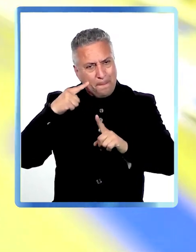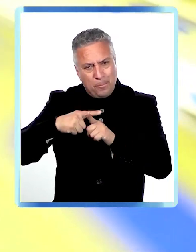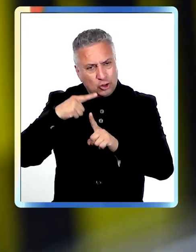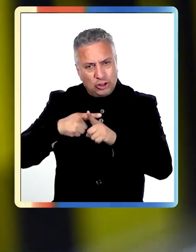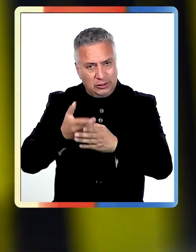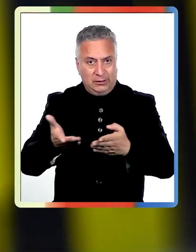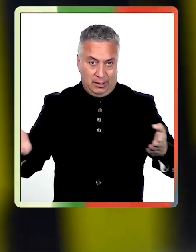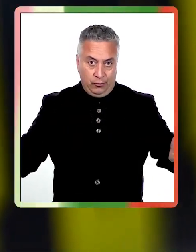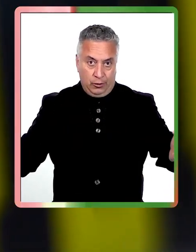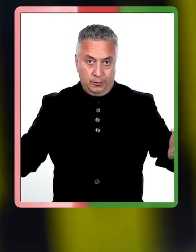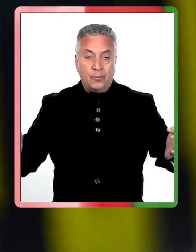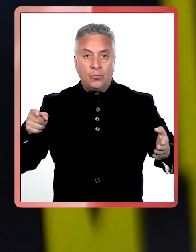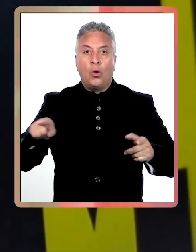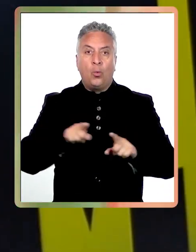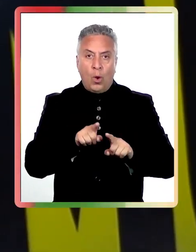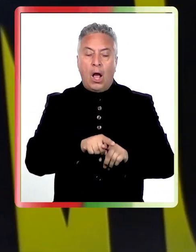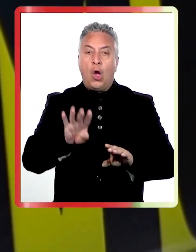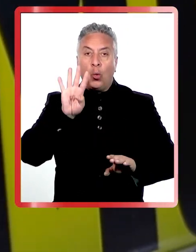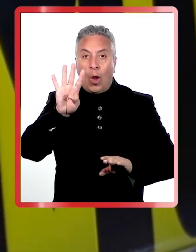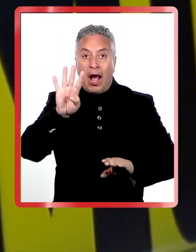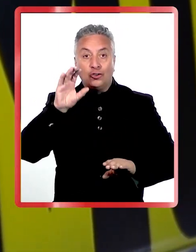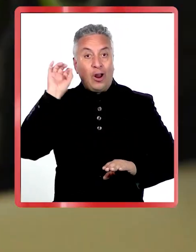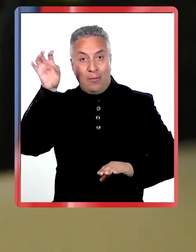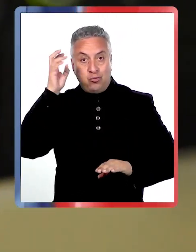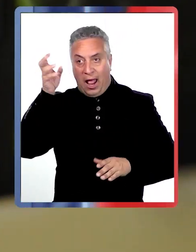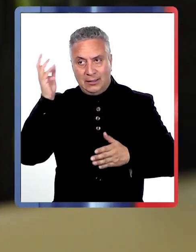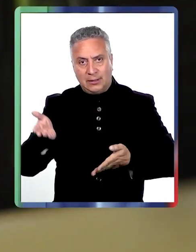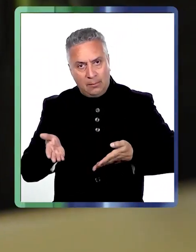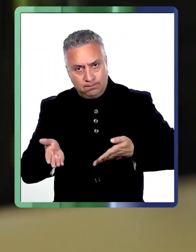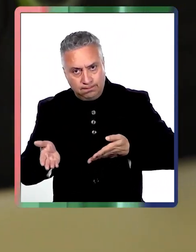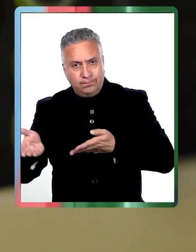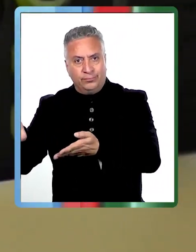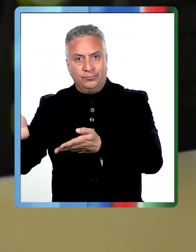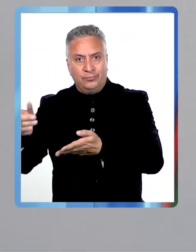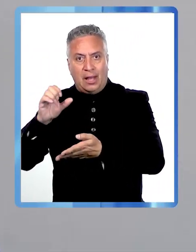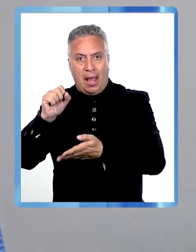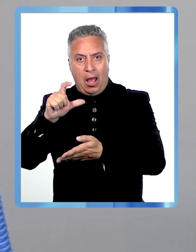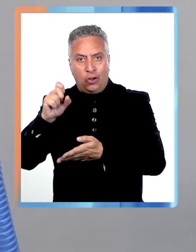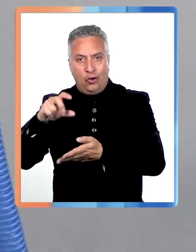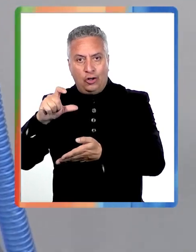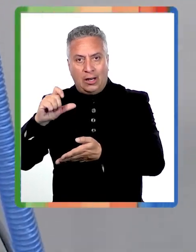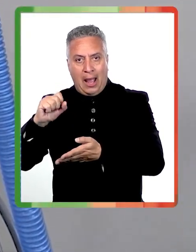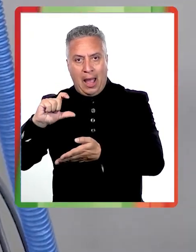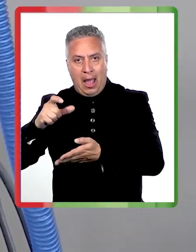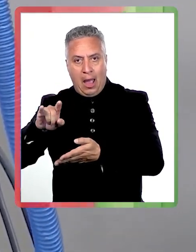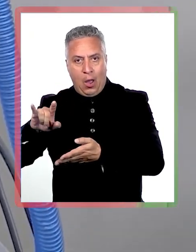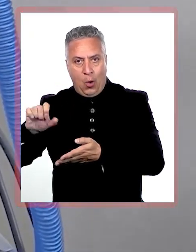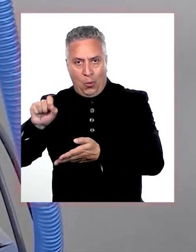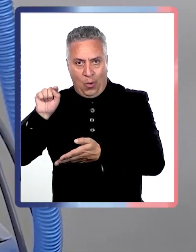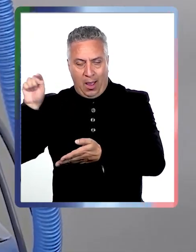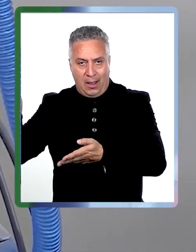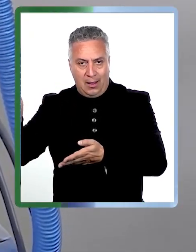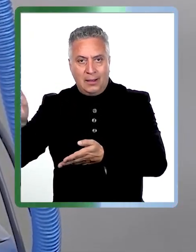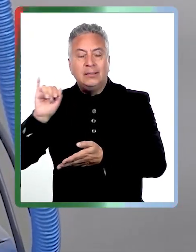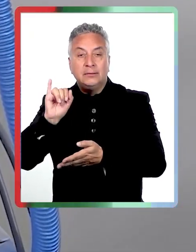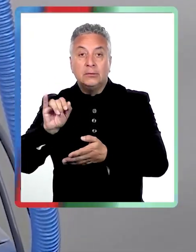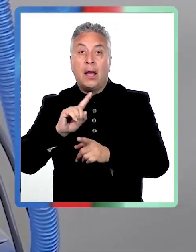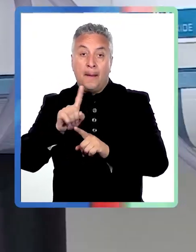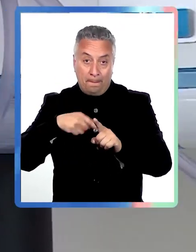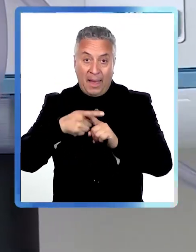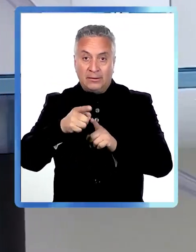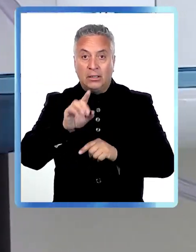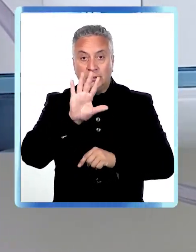Para Concagua se aprobó la entrega de 4 ambulancias para el traslado de pacientes críticos y equipamiento médico para la atención de urgencia, además de